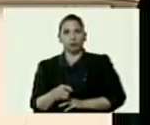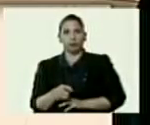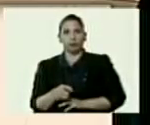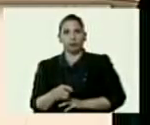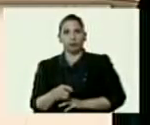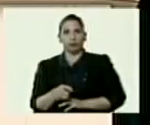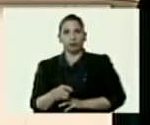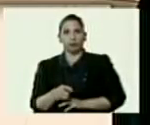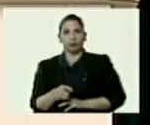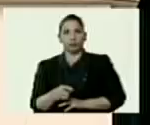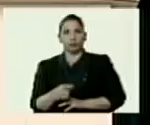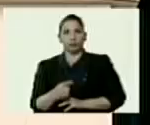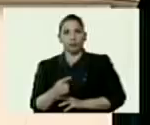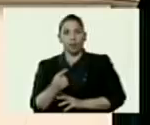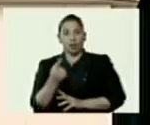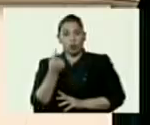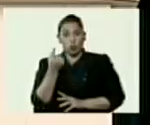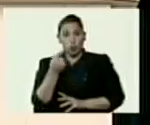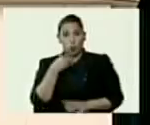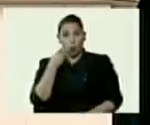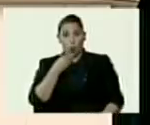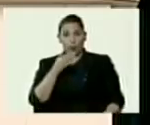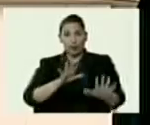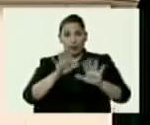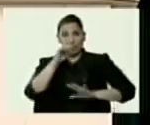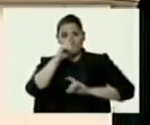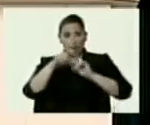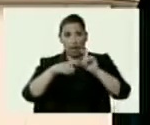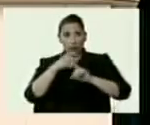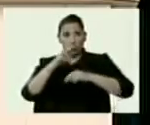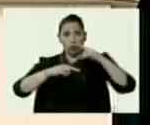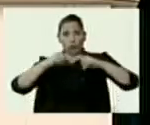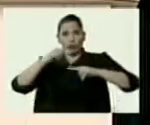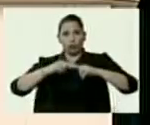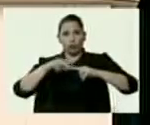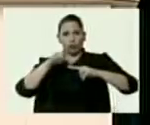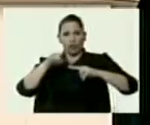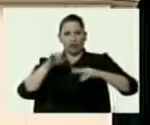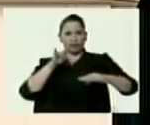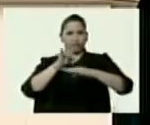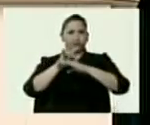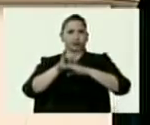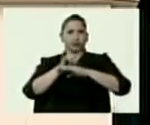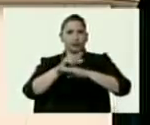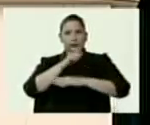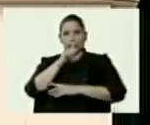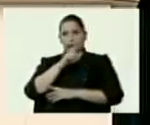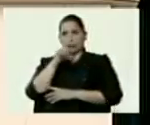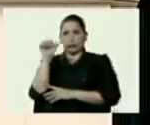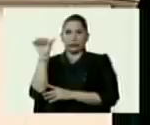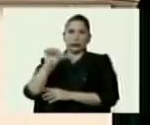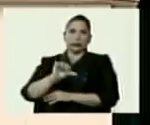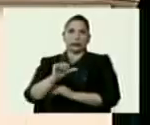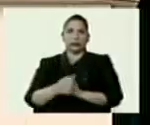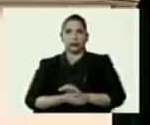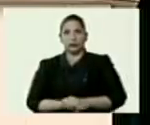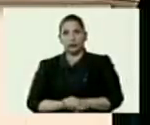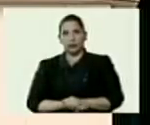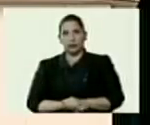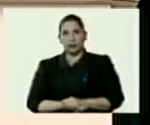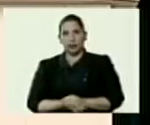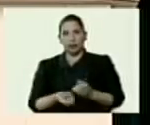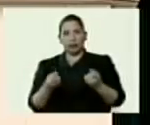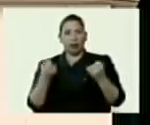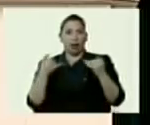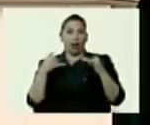ni un adolescente de 15 años construye un fake con tantos agujeros